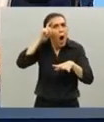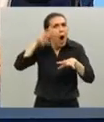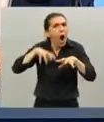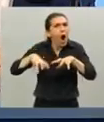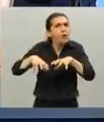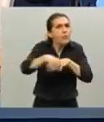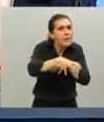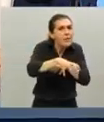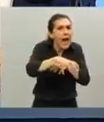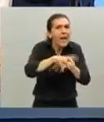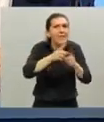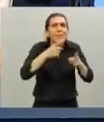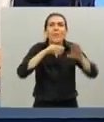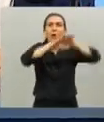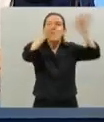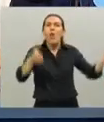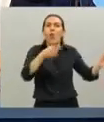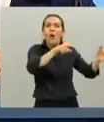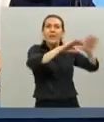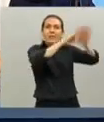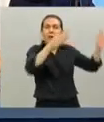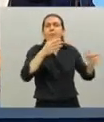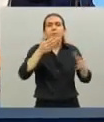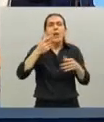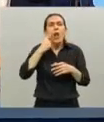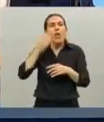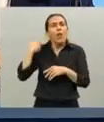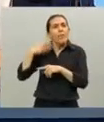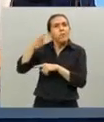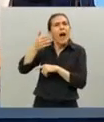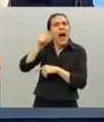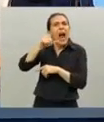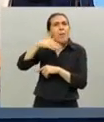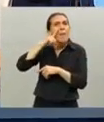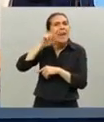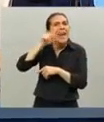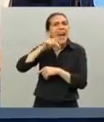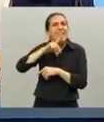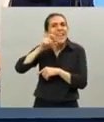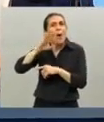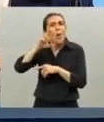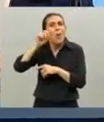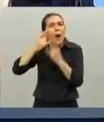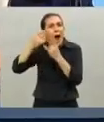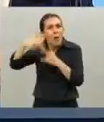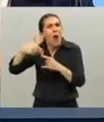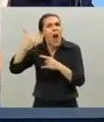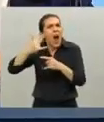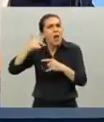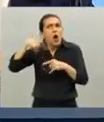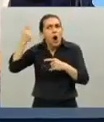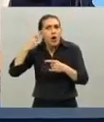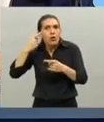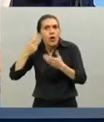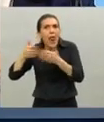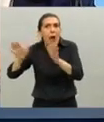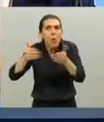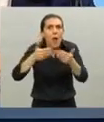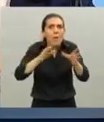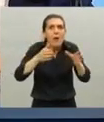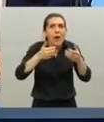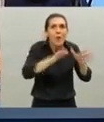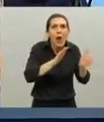modulares el otro día estuvimos en Almirante Brown pero hay varios más que se han hecho en la provincia que se están inaugurando estos días